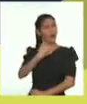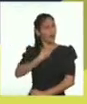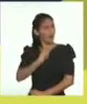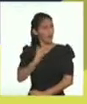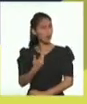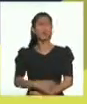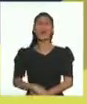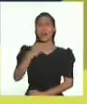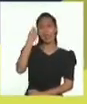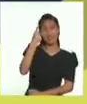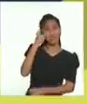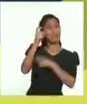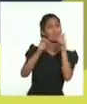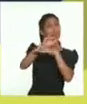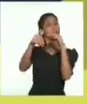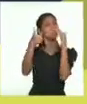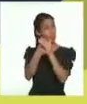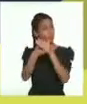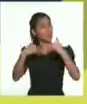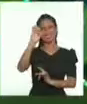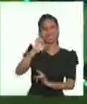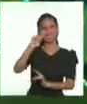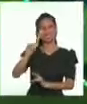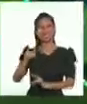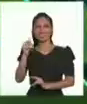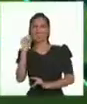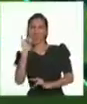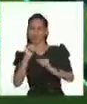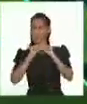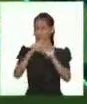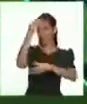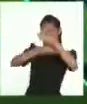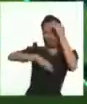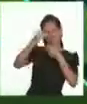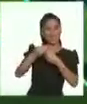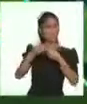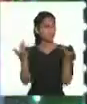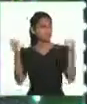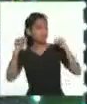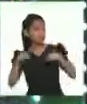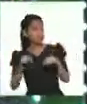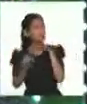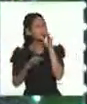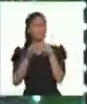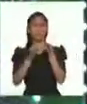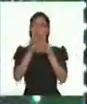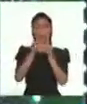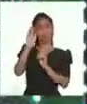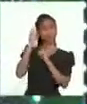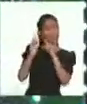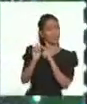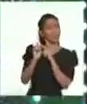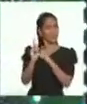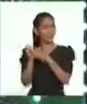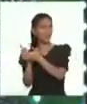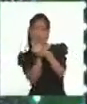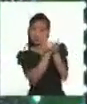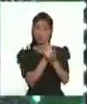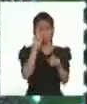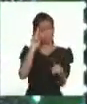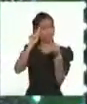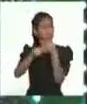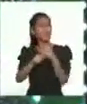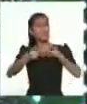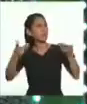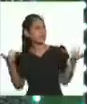que las personas, todas, nos sepamos sujetos de derechos. ...de BKAU para seguir aprendiendo. Estábamos conversando con la profesora para que nos ayude